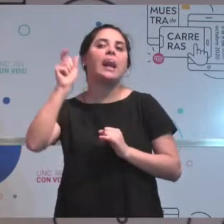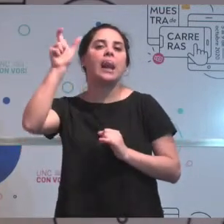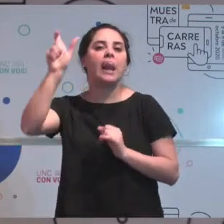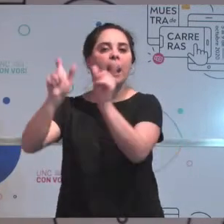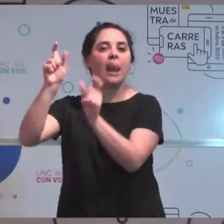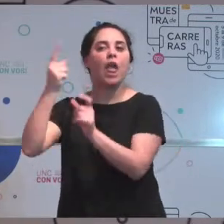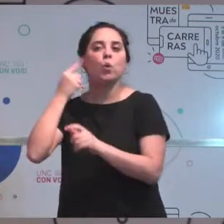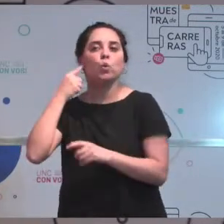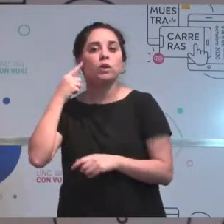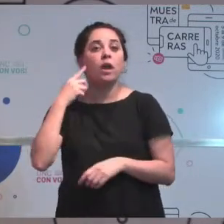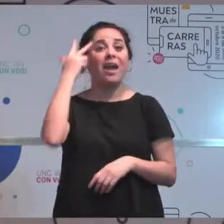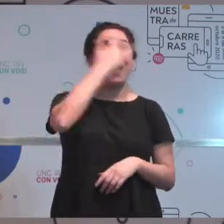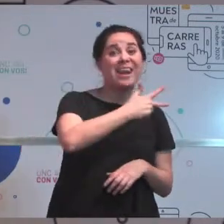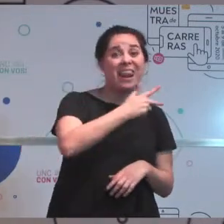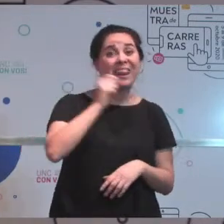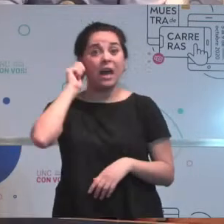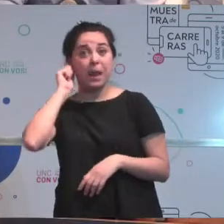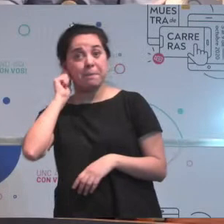Hernán, Germán.